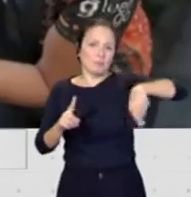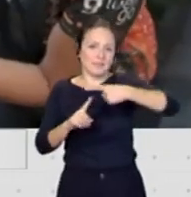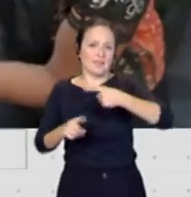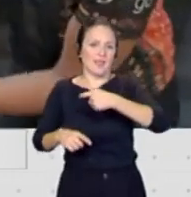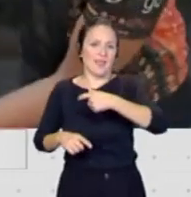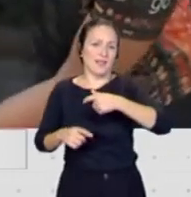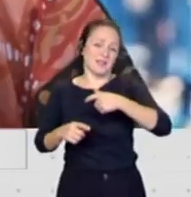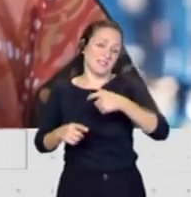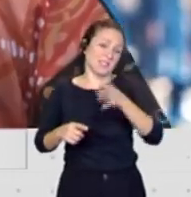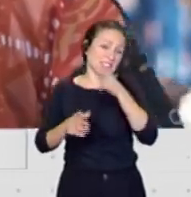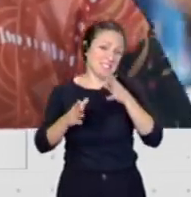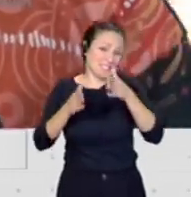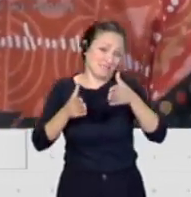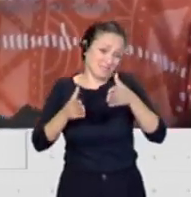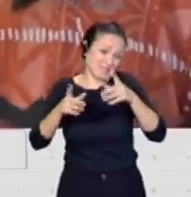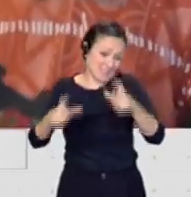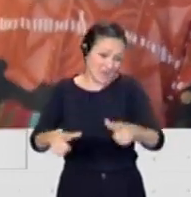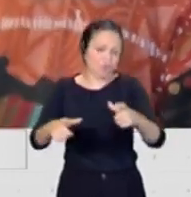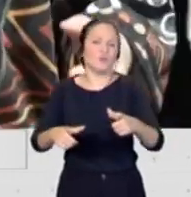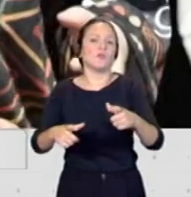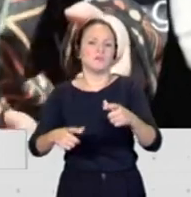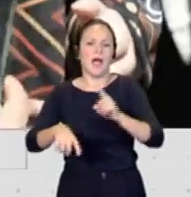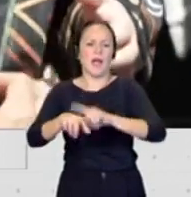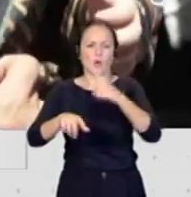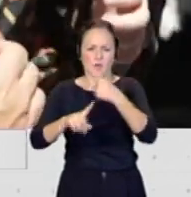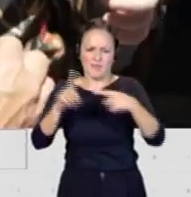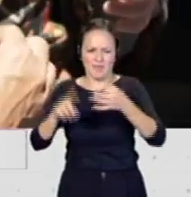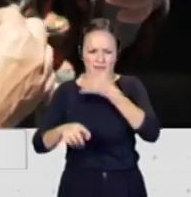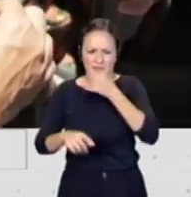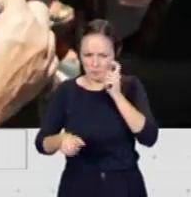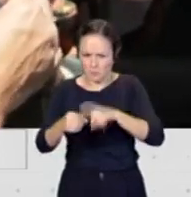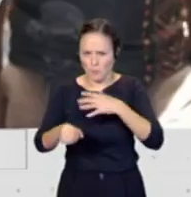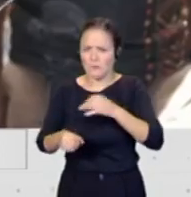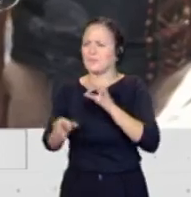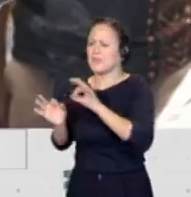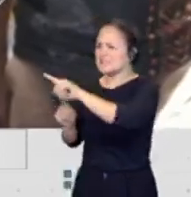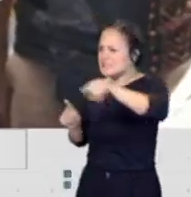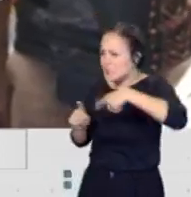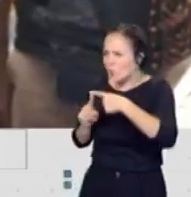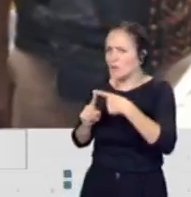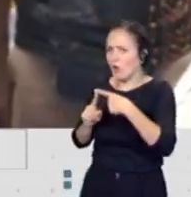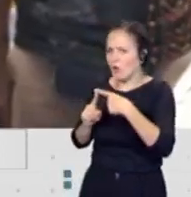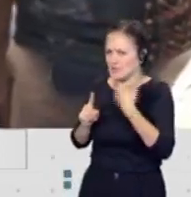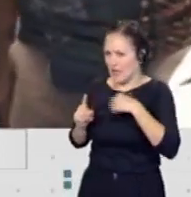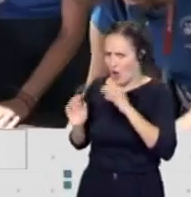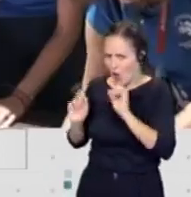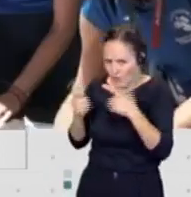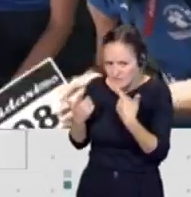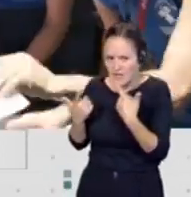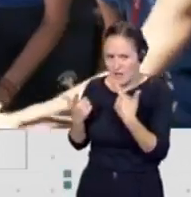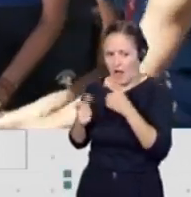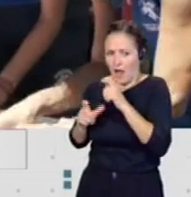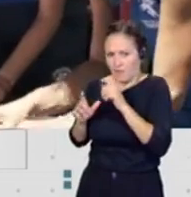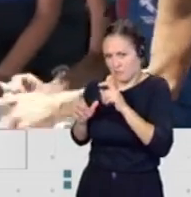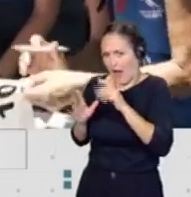va a llegar un límite, pero que el circuito está homologado, creo, ¿no? Como en otras ocasiones, entonces al final caben los que caben. No, sí, de